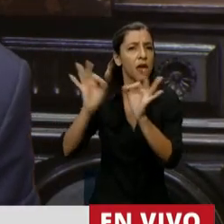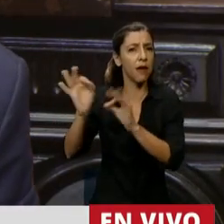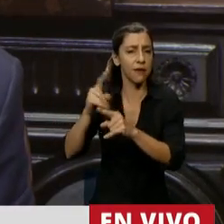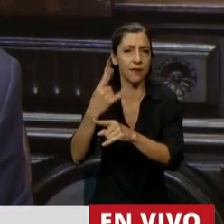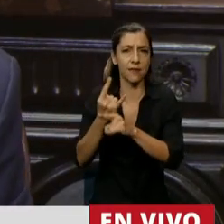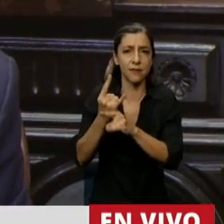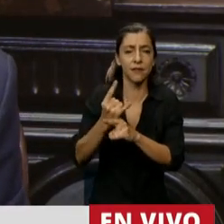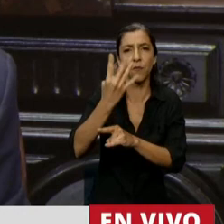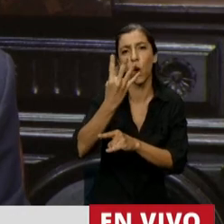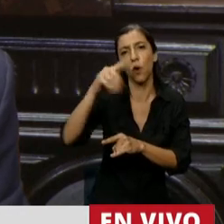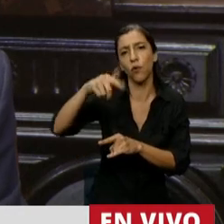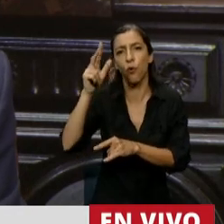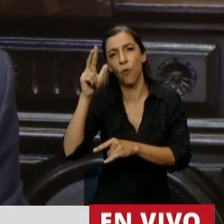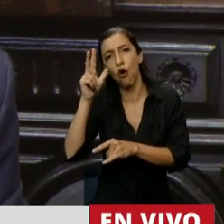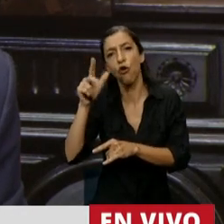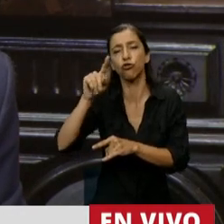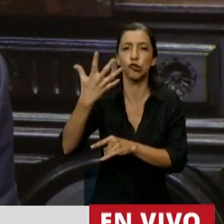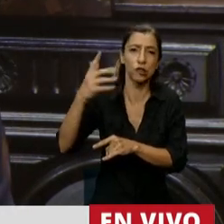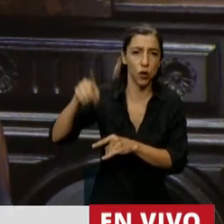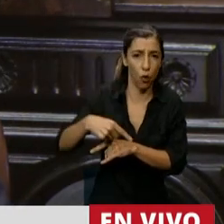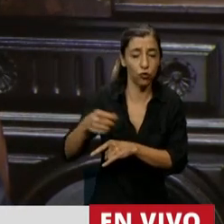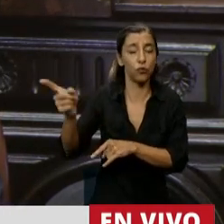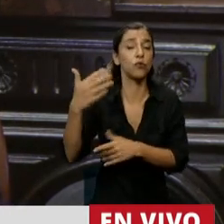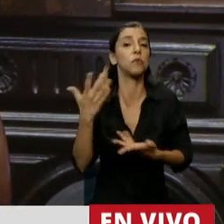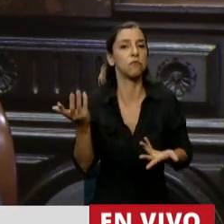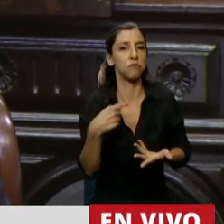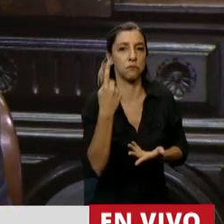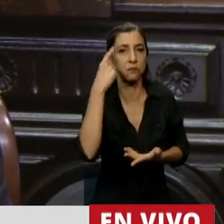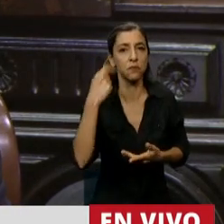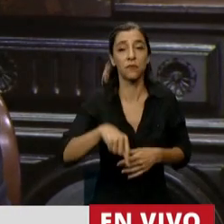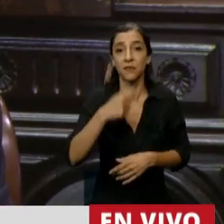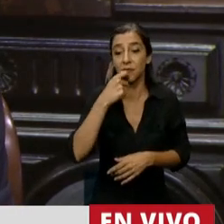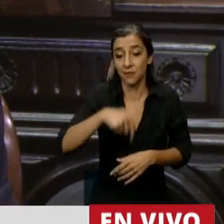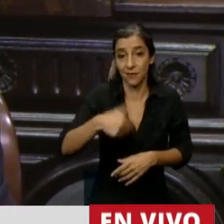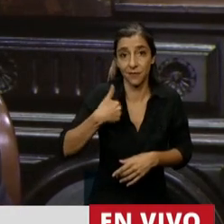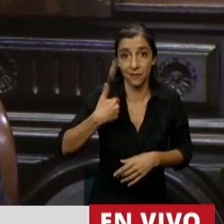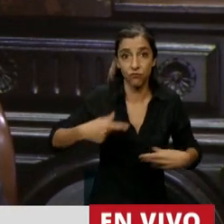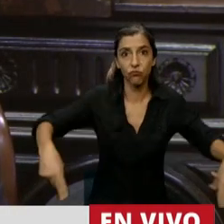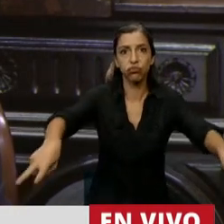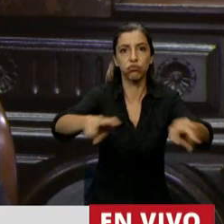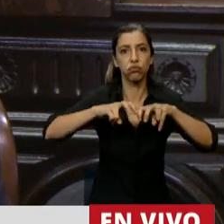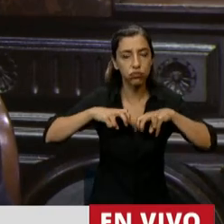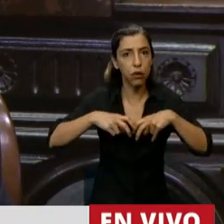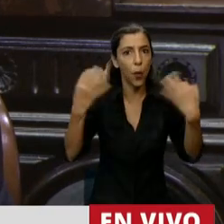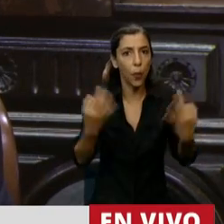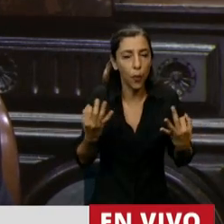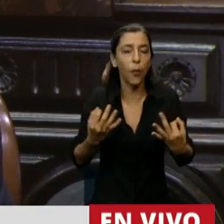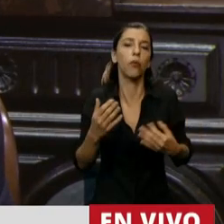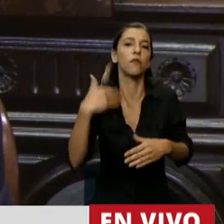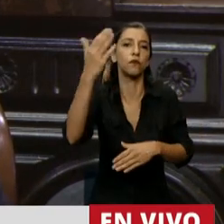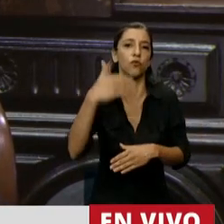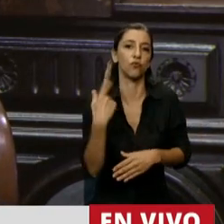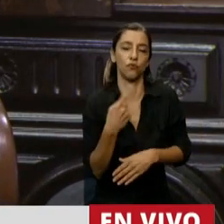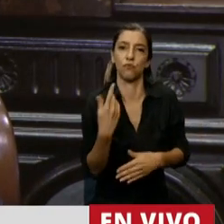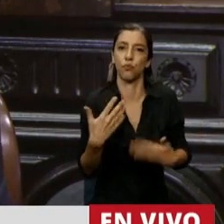la vacunación que hoy comienza en la Argentina es exitosa, la recuperación puede ser aún más fuerte, más